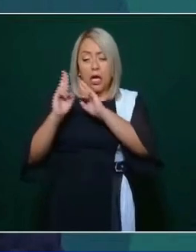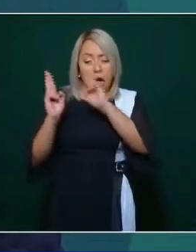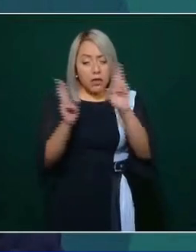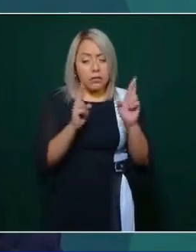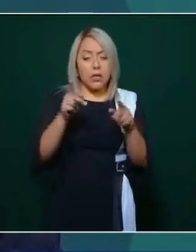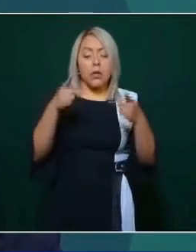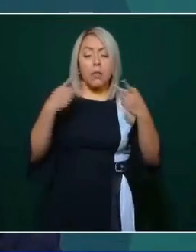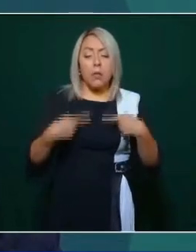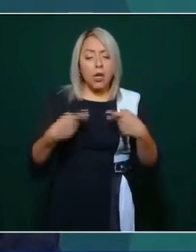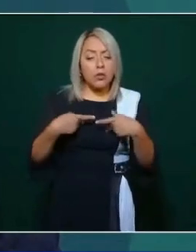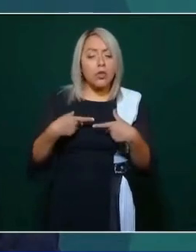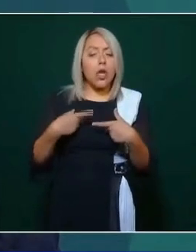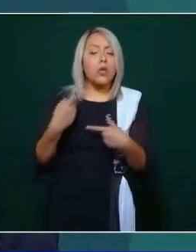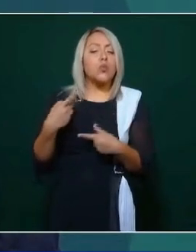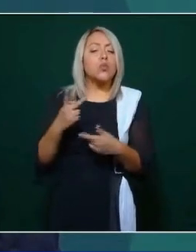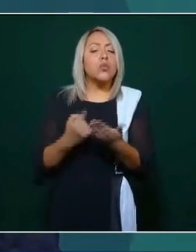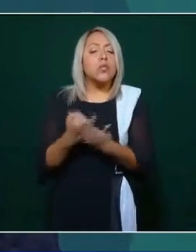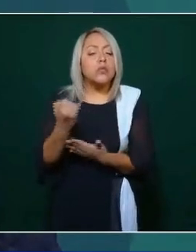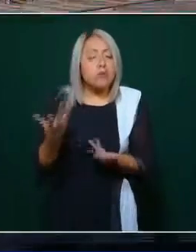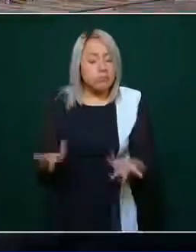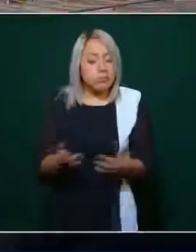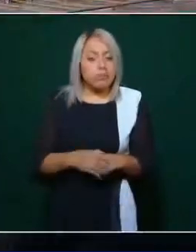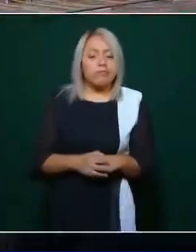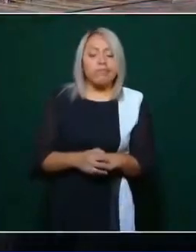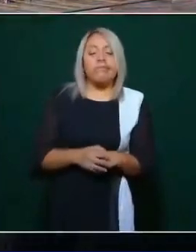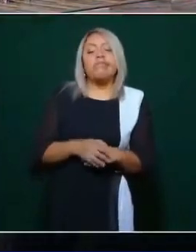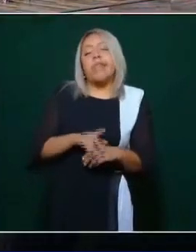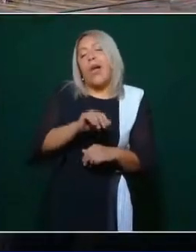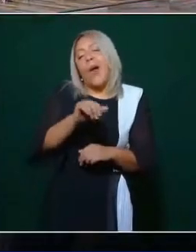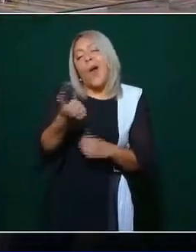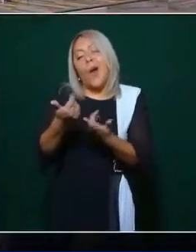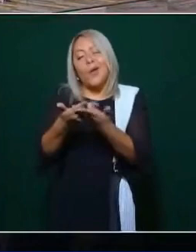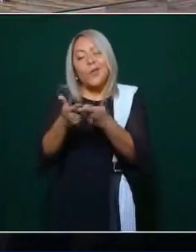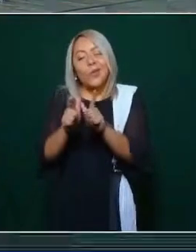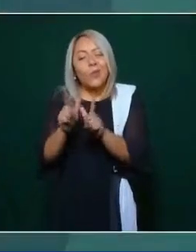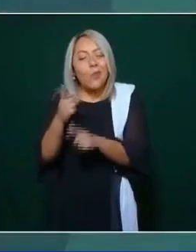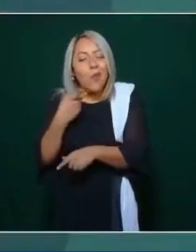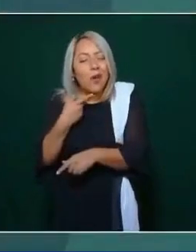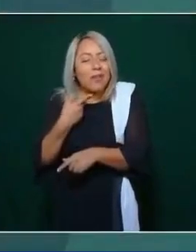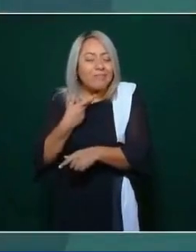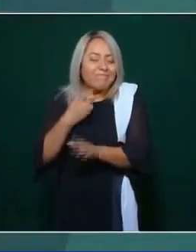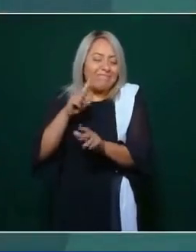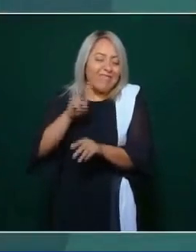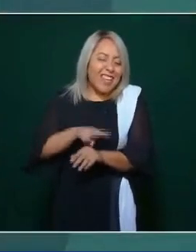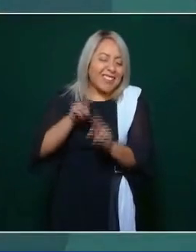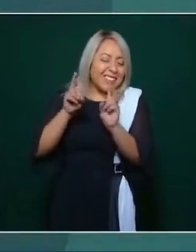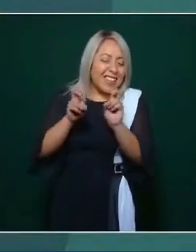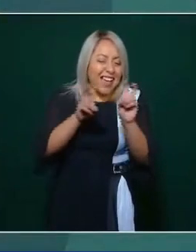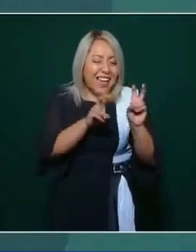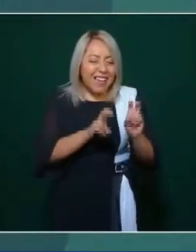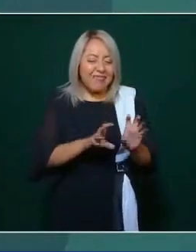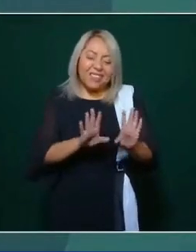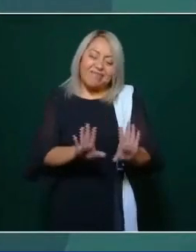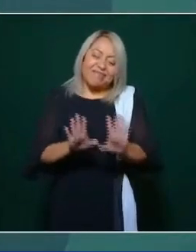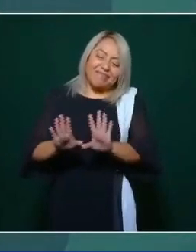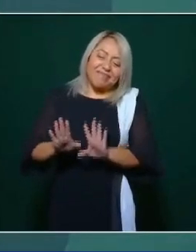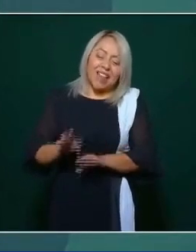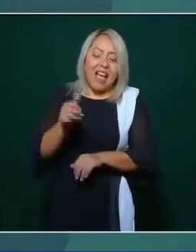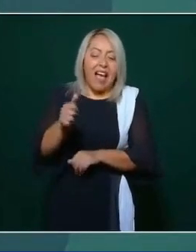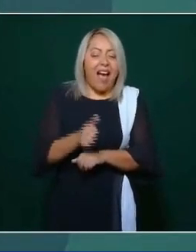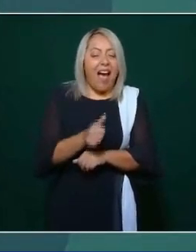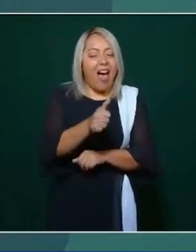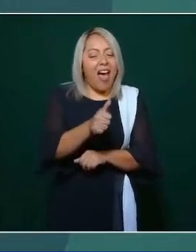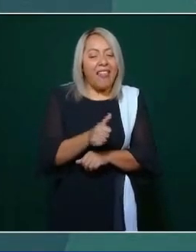voluntad de los de los ciudadanos lo de los partidos pues eso es otro asunto ya cada partido resuelve